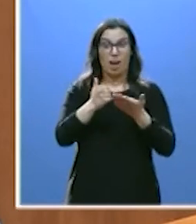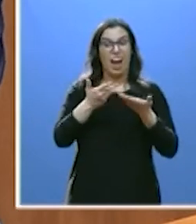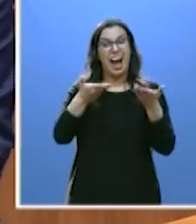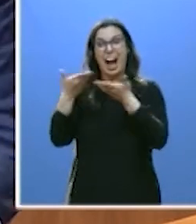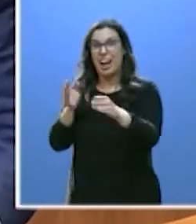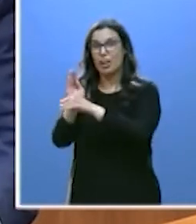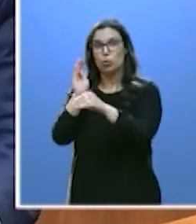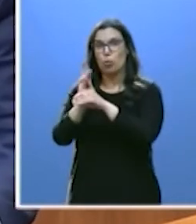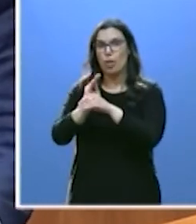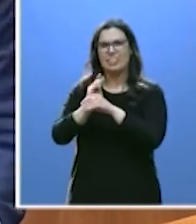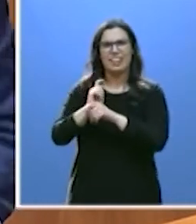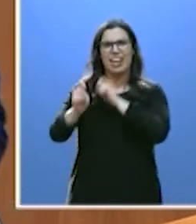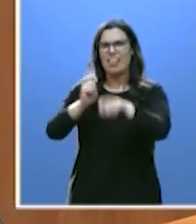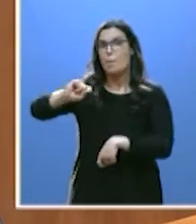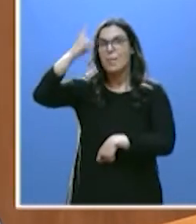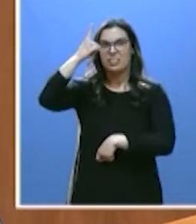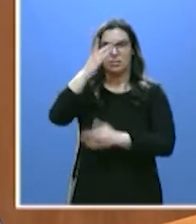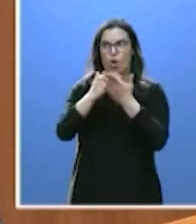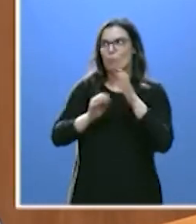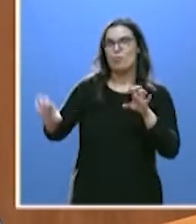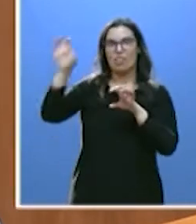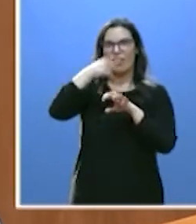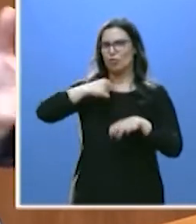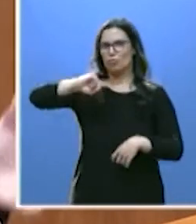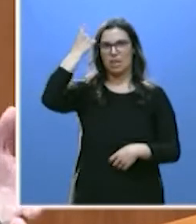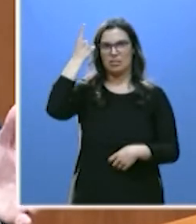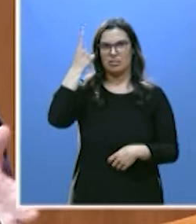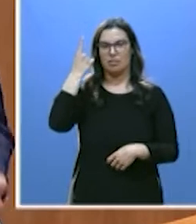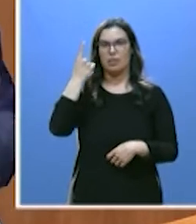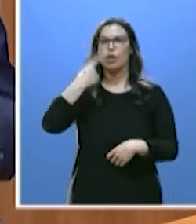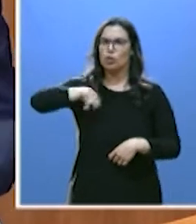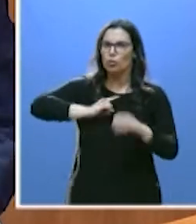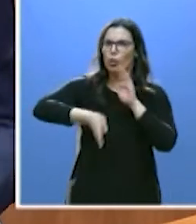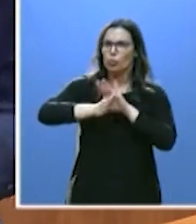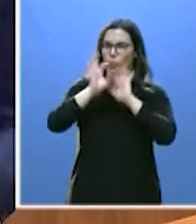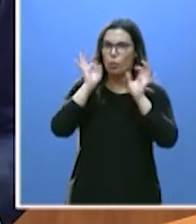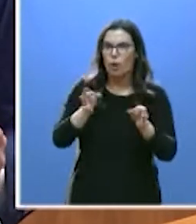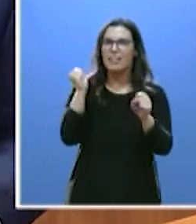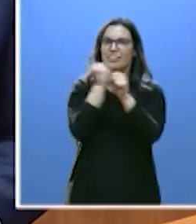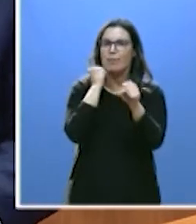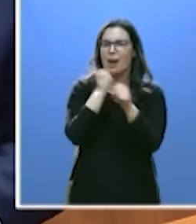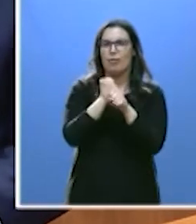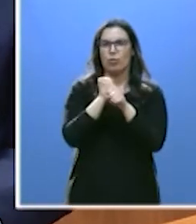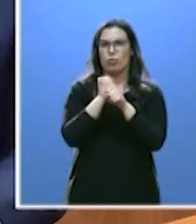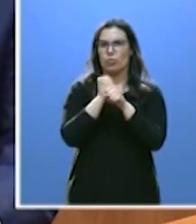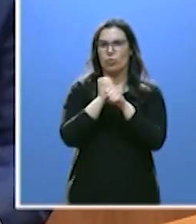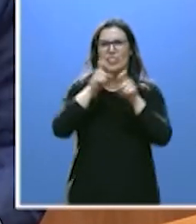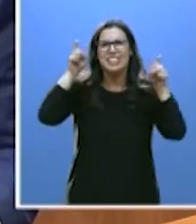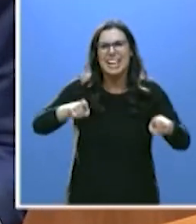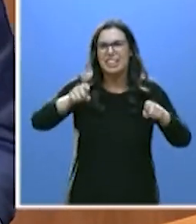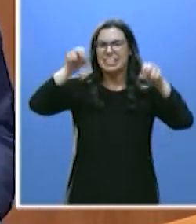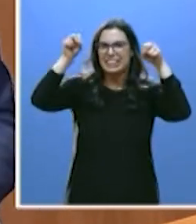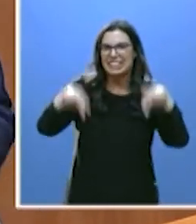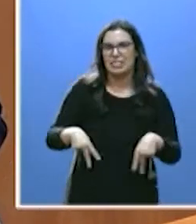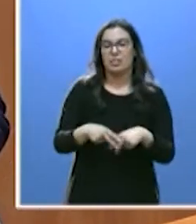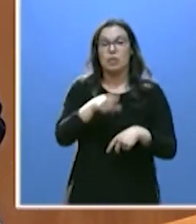locales en la pandemia. Voy a seguir en eso. Vamos a seguir en eso. Trabajando de forma incansable. No sé qué hará usted.